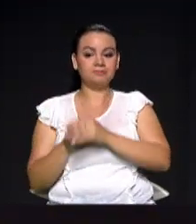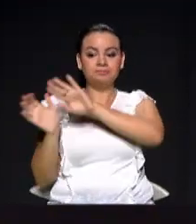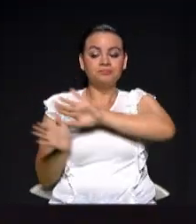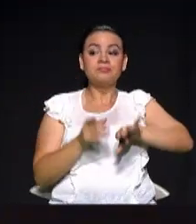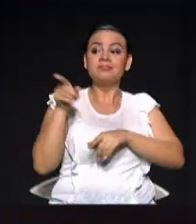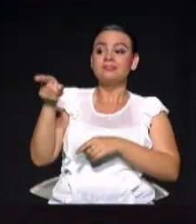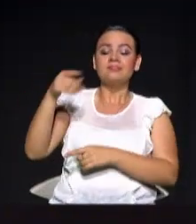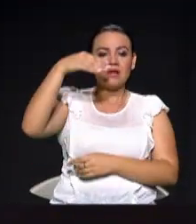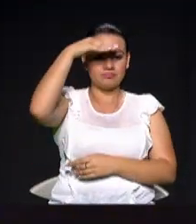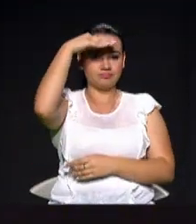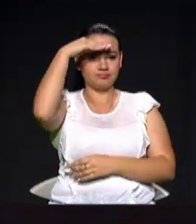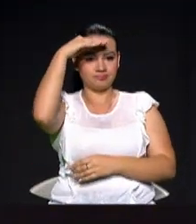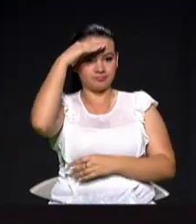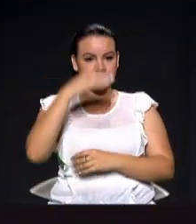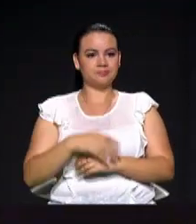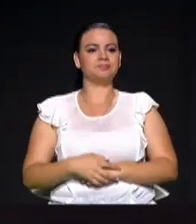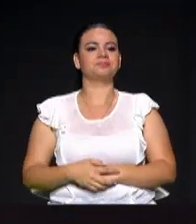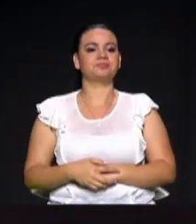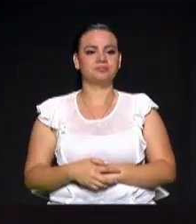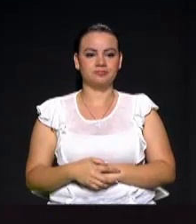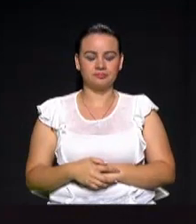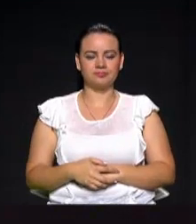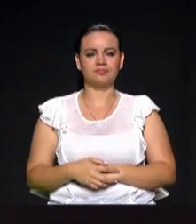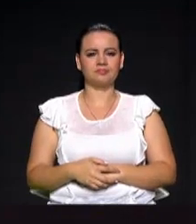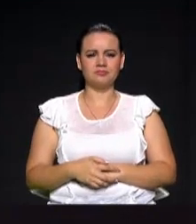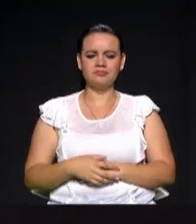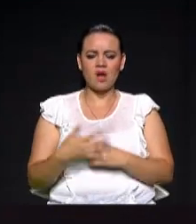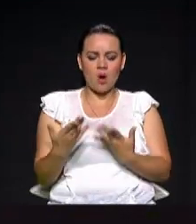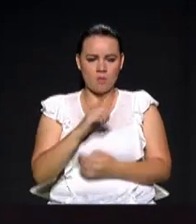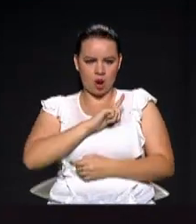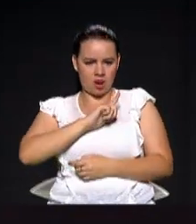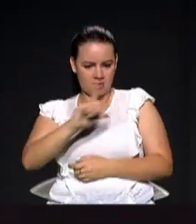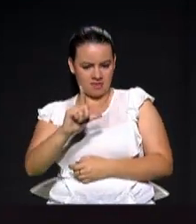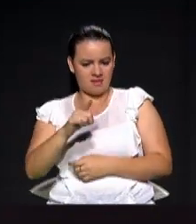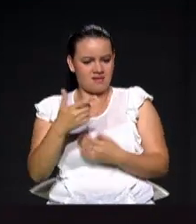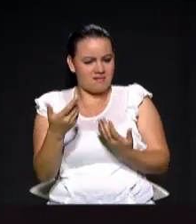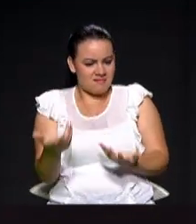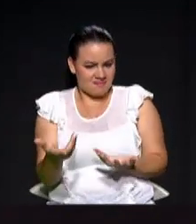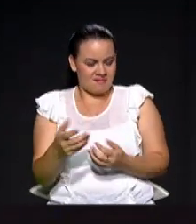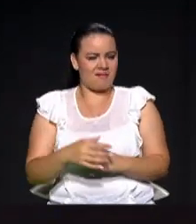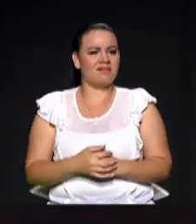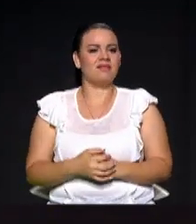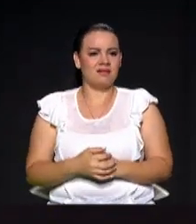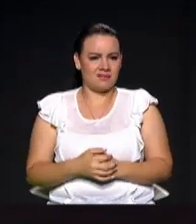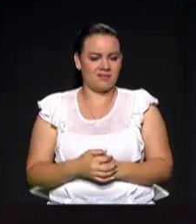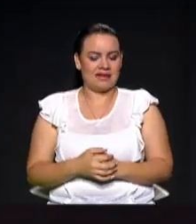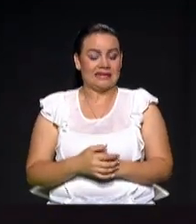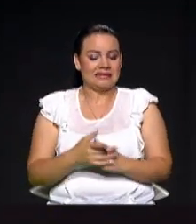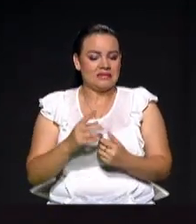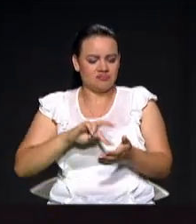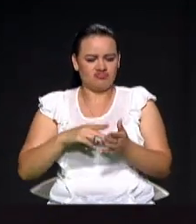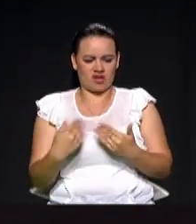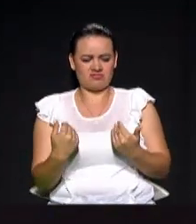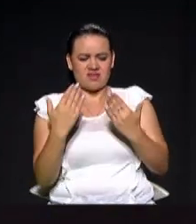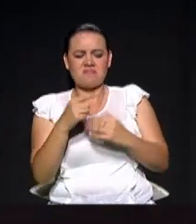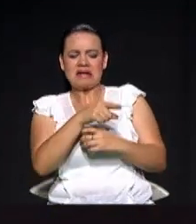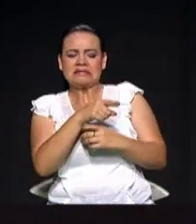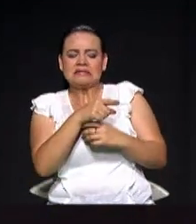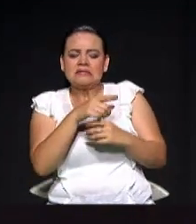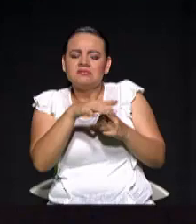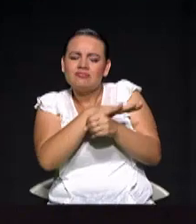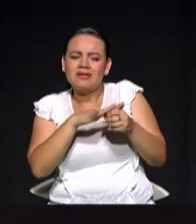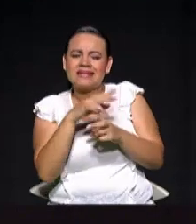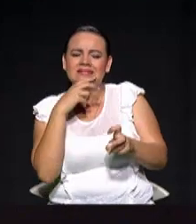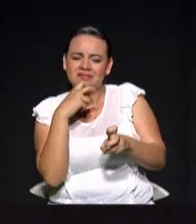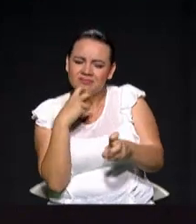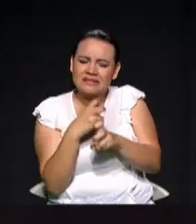gobernantes se mide en los tiempos de adversidad, no en los tiempos de las vacas gordas, como dice el refrán popular. Claro, lo que pasó con